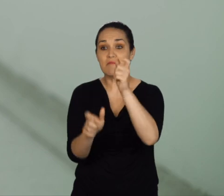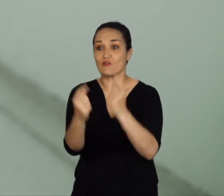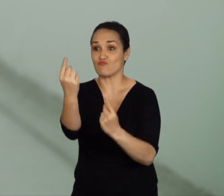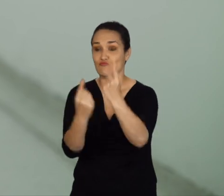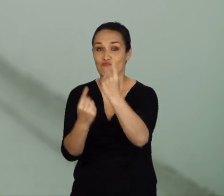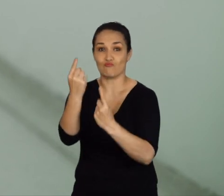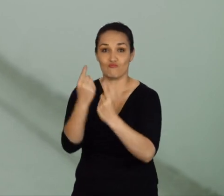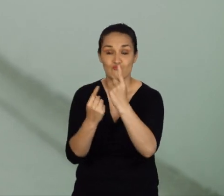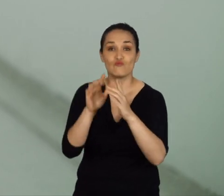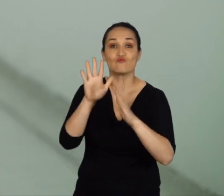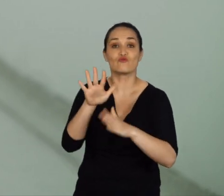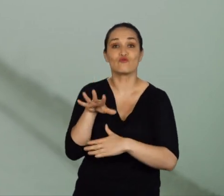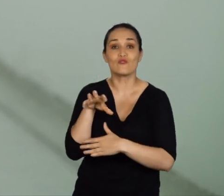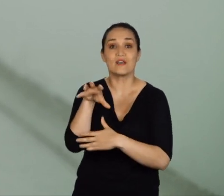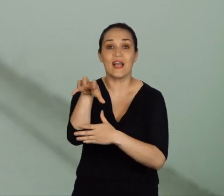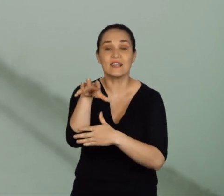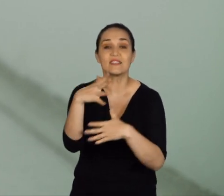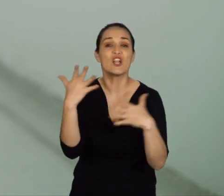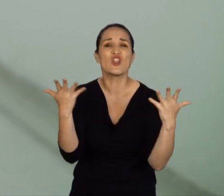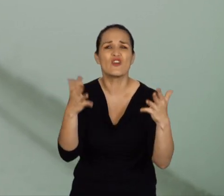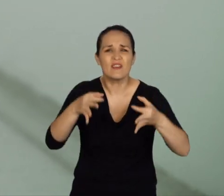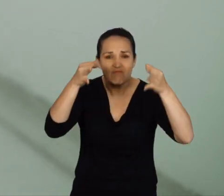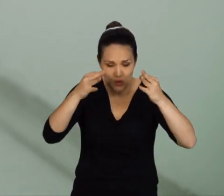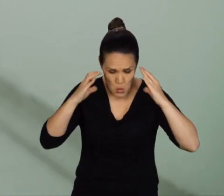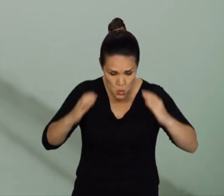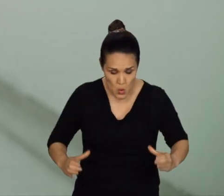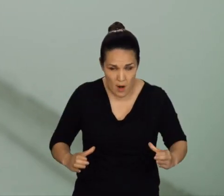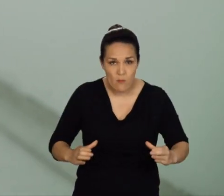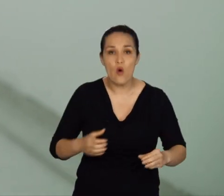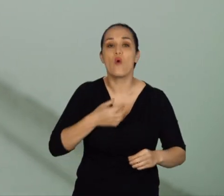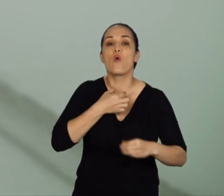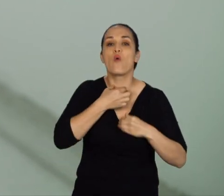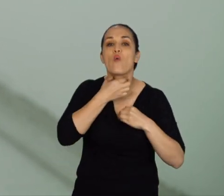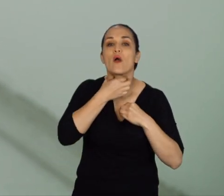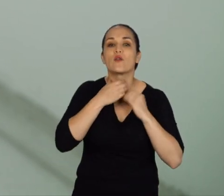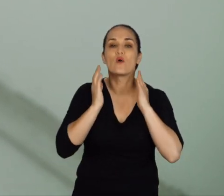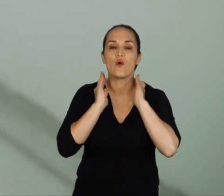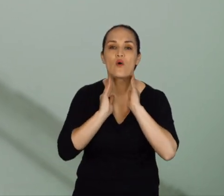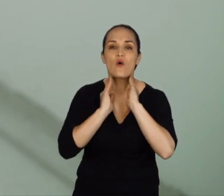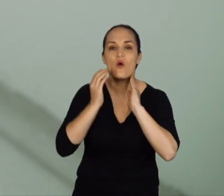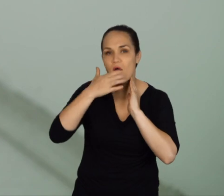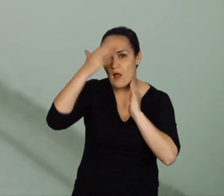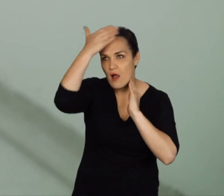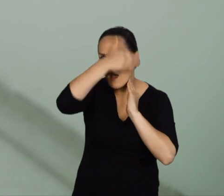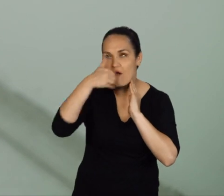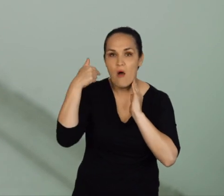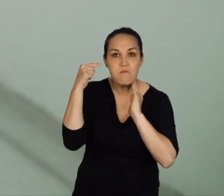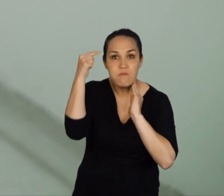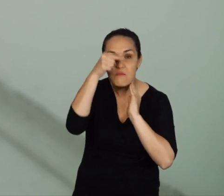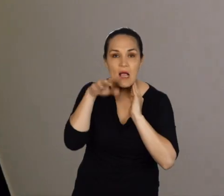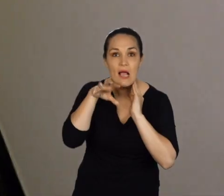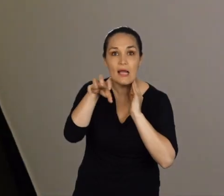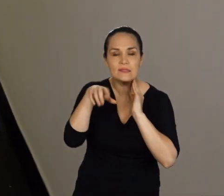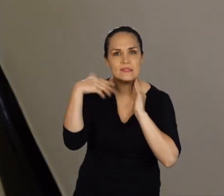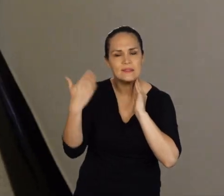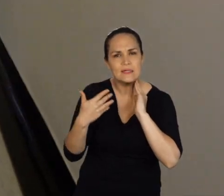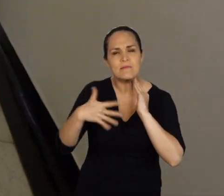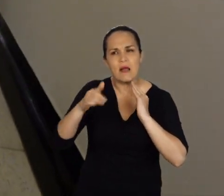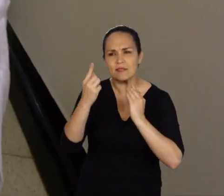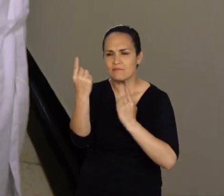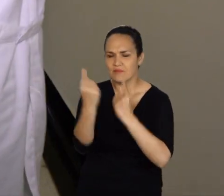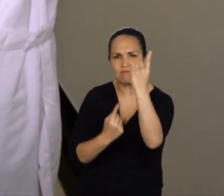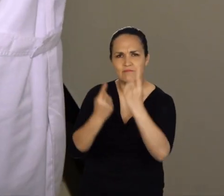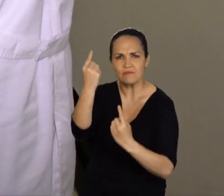diagnóstico de cáncer de ubicación de cabeza y cuello. Tenemos, digamos que es de las áreas de la parte de oncología que